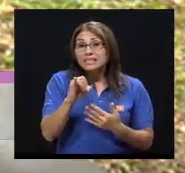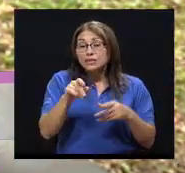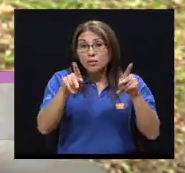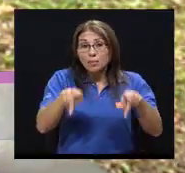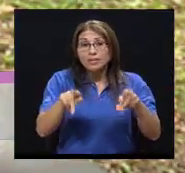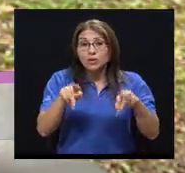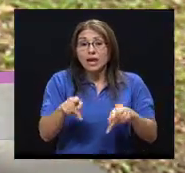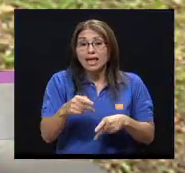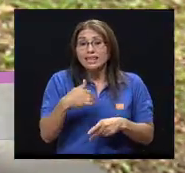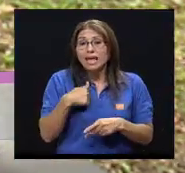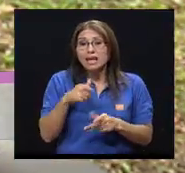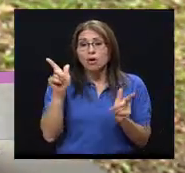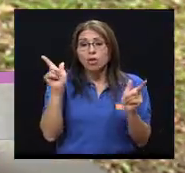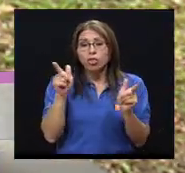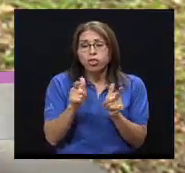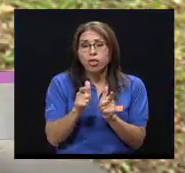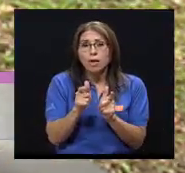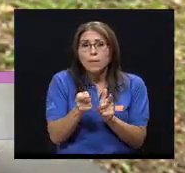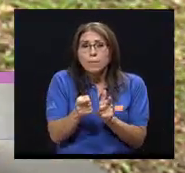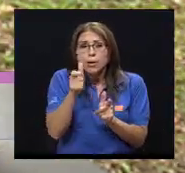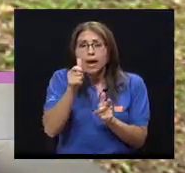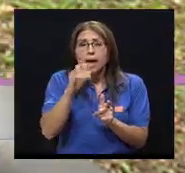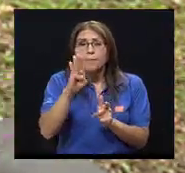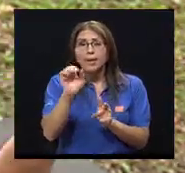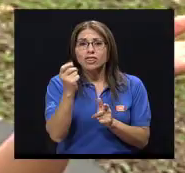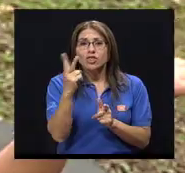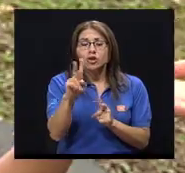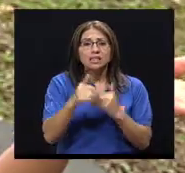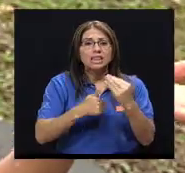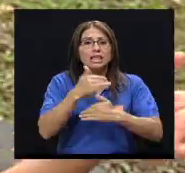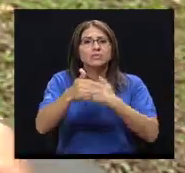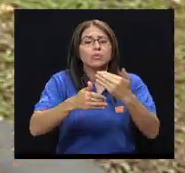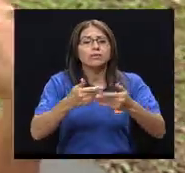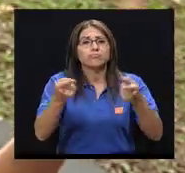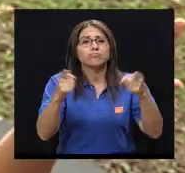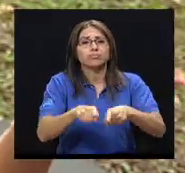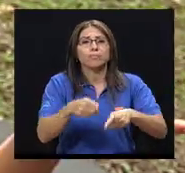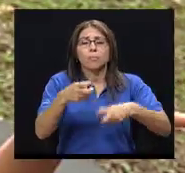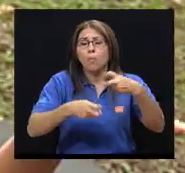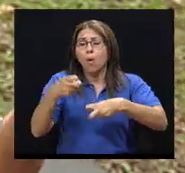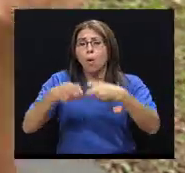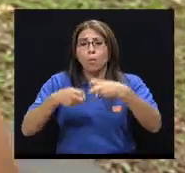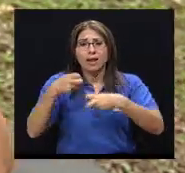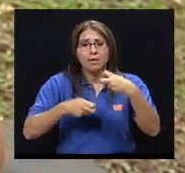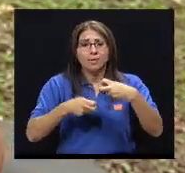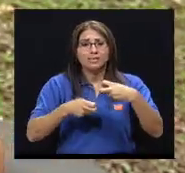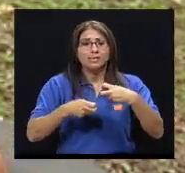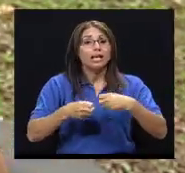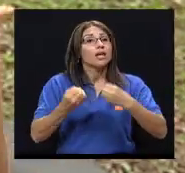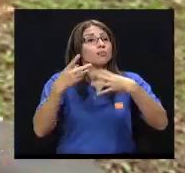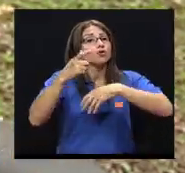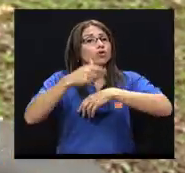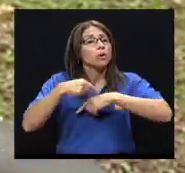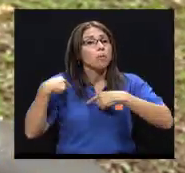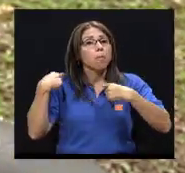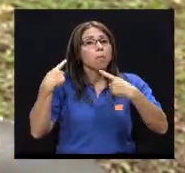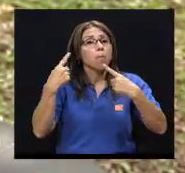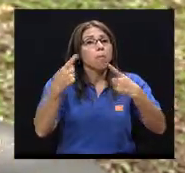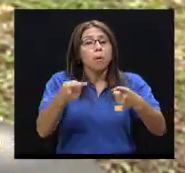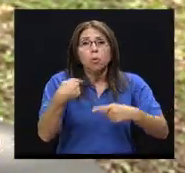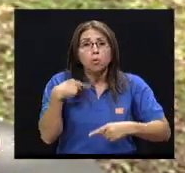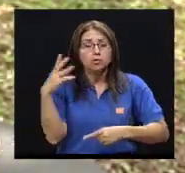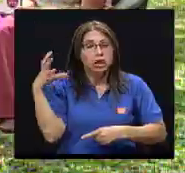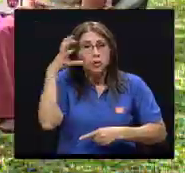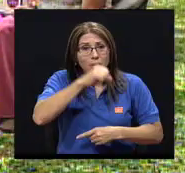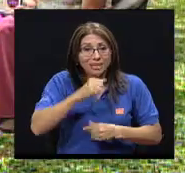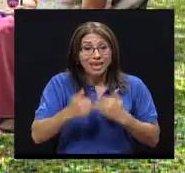consecuencia de una deficiencia de B12 son muy sutiles y tardan mucho en manifestarse. Y cuando ya se manifiestan, cuesta mucho revertir.